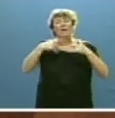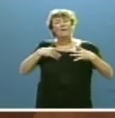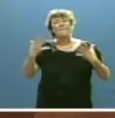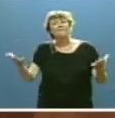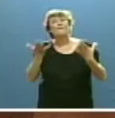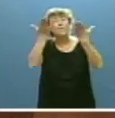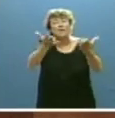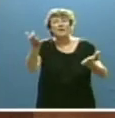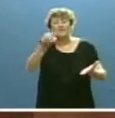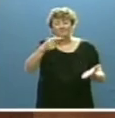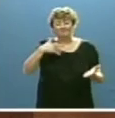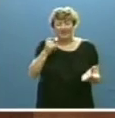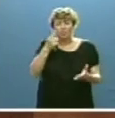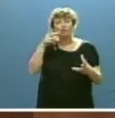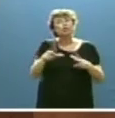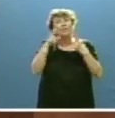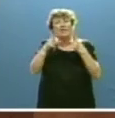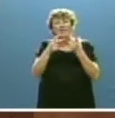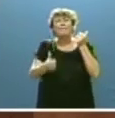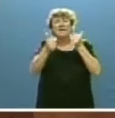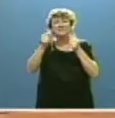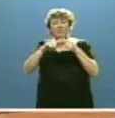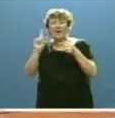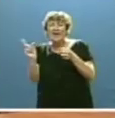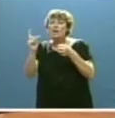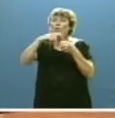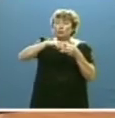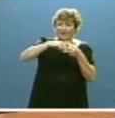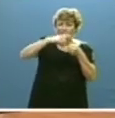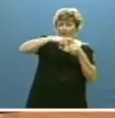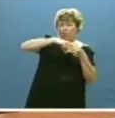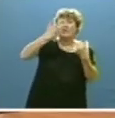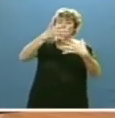que contemos con una sociedad cada vez más inclusiva y participativa.